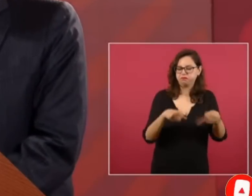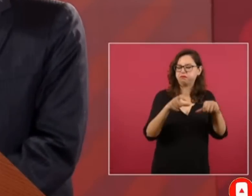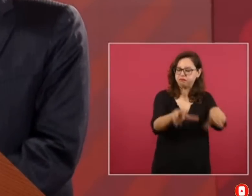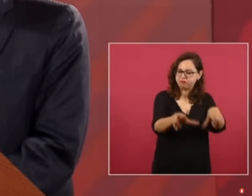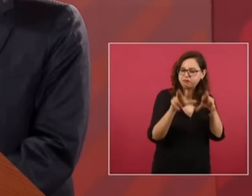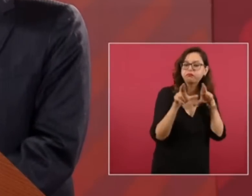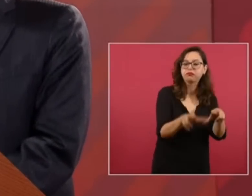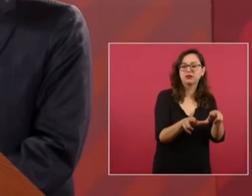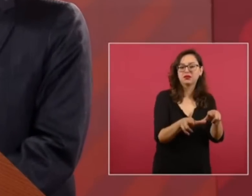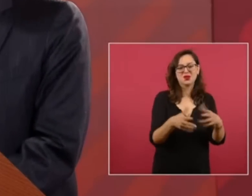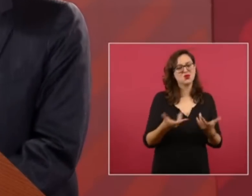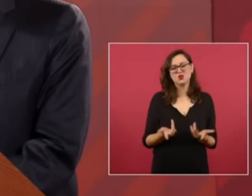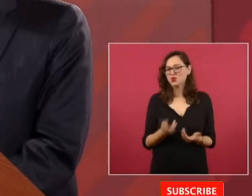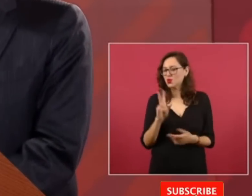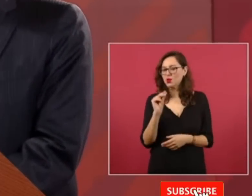pocas palabras,